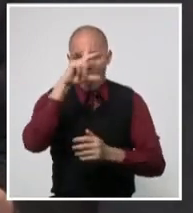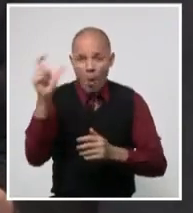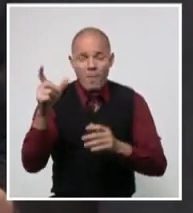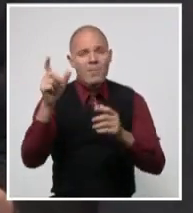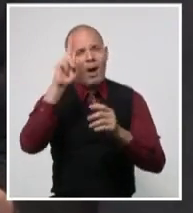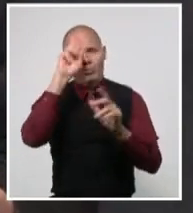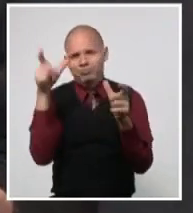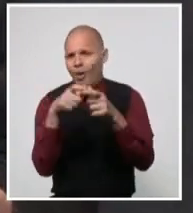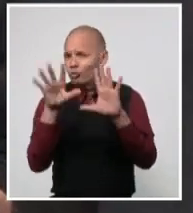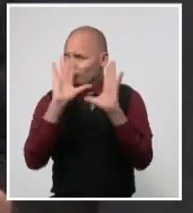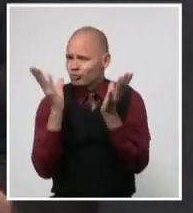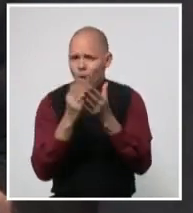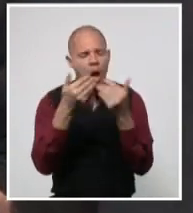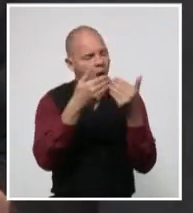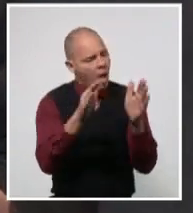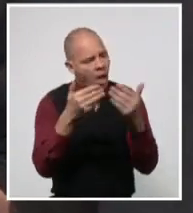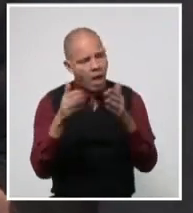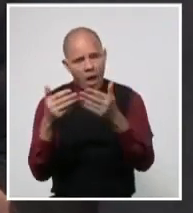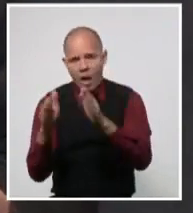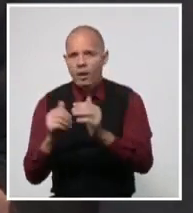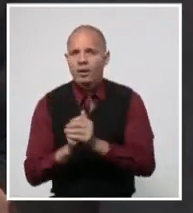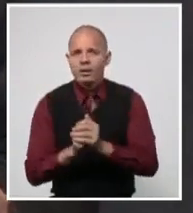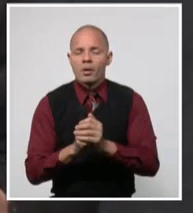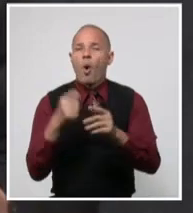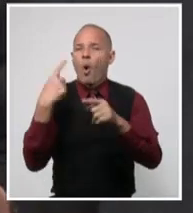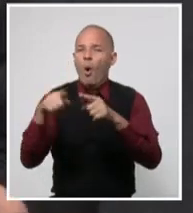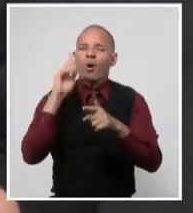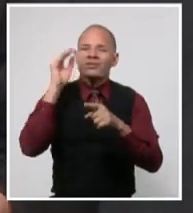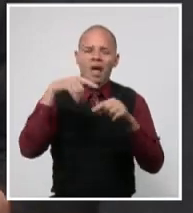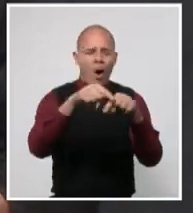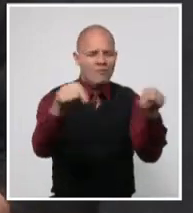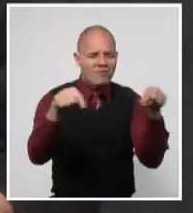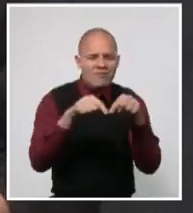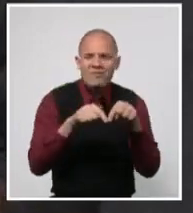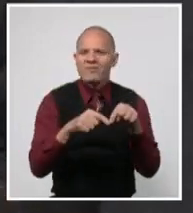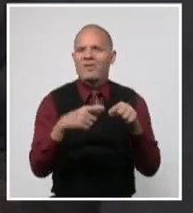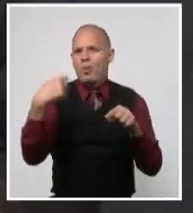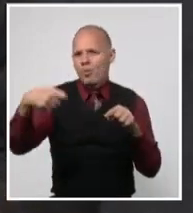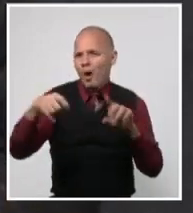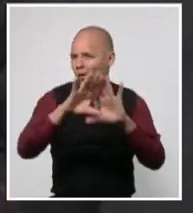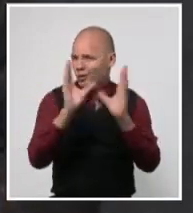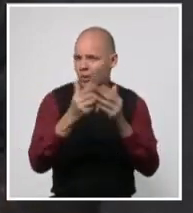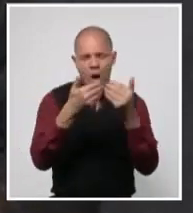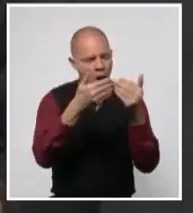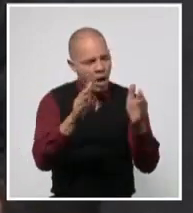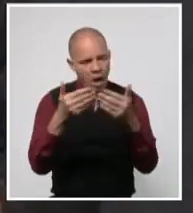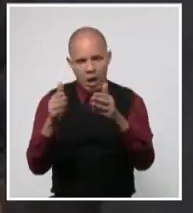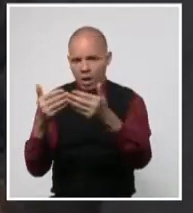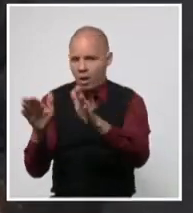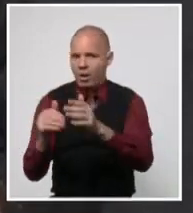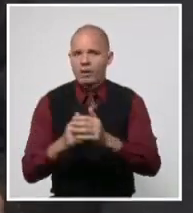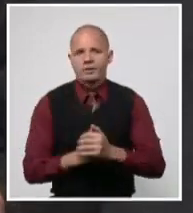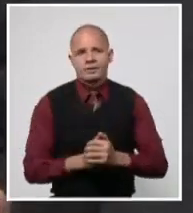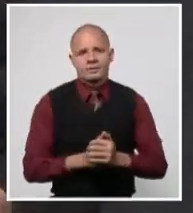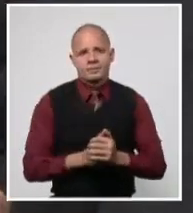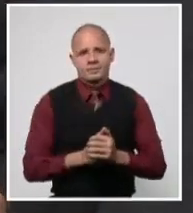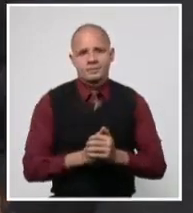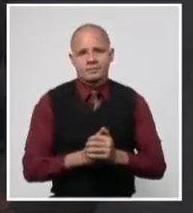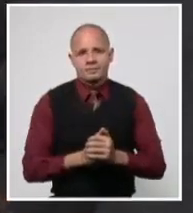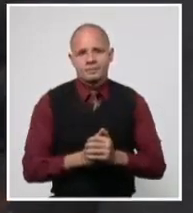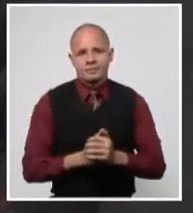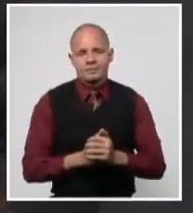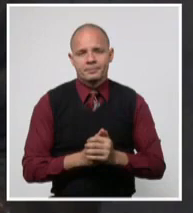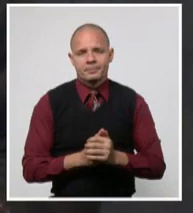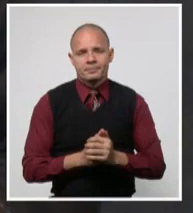los trámites presenciales, la de todas las actividades de prestación de servicios. Se